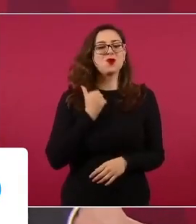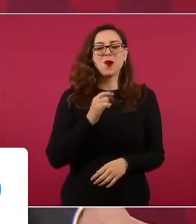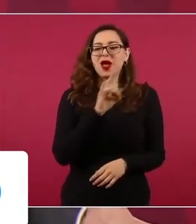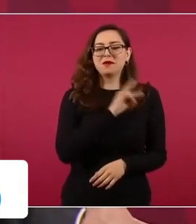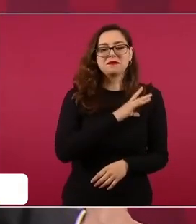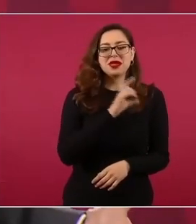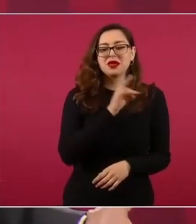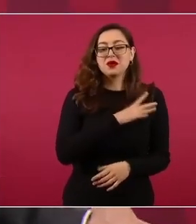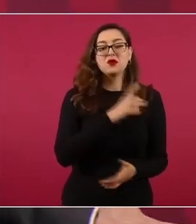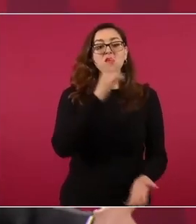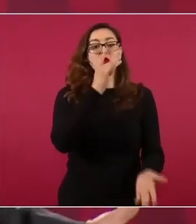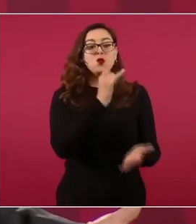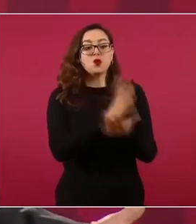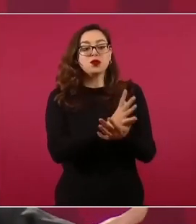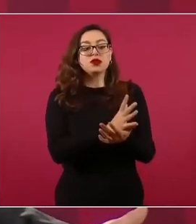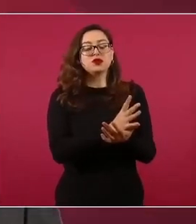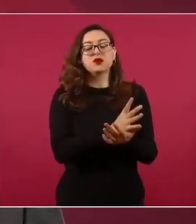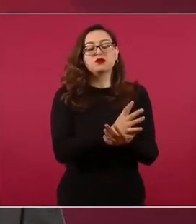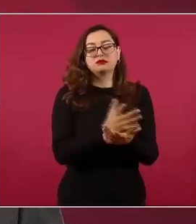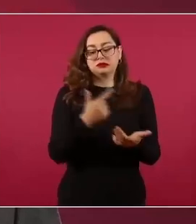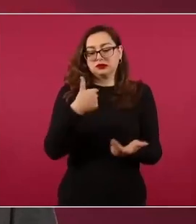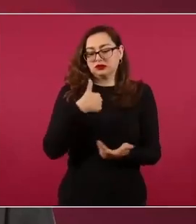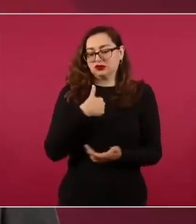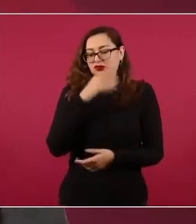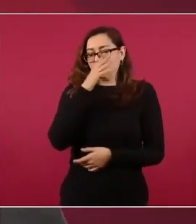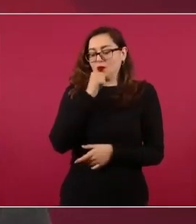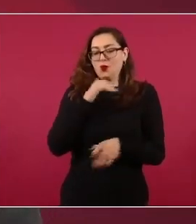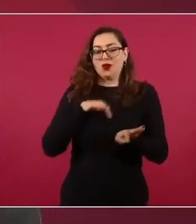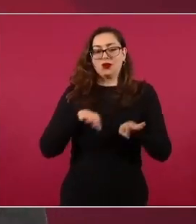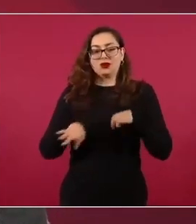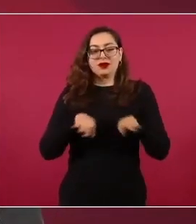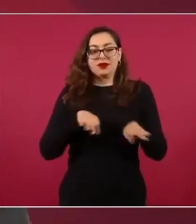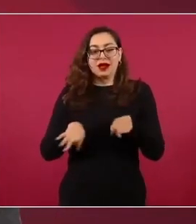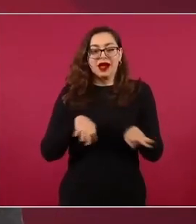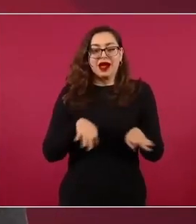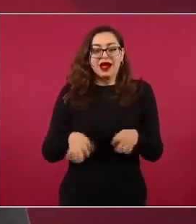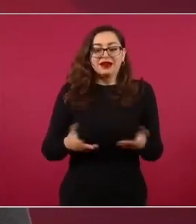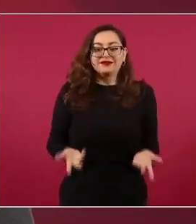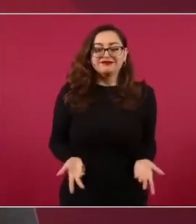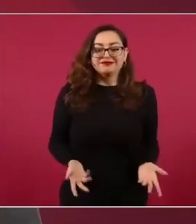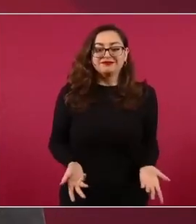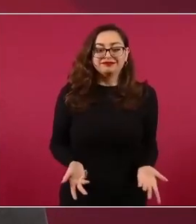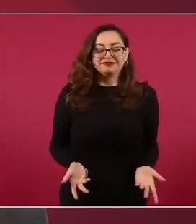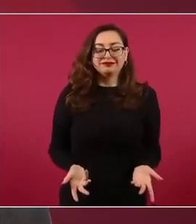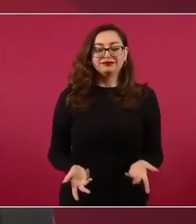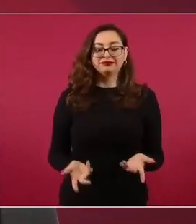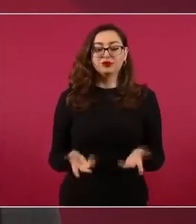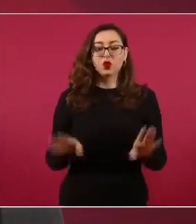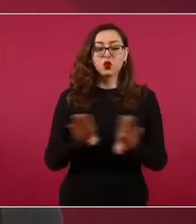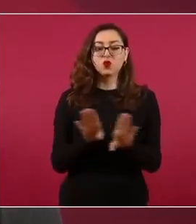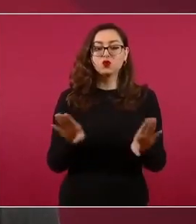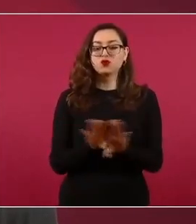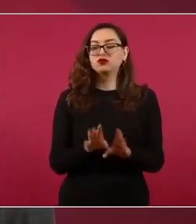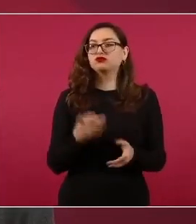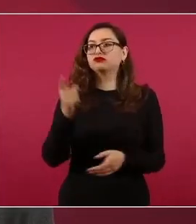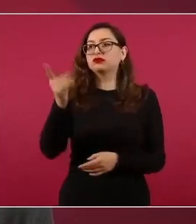que yo llegara aquí y estuviera de florero,